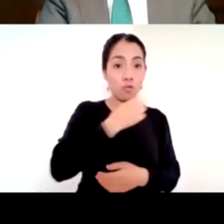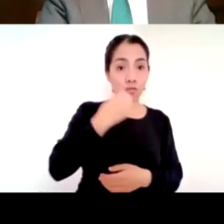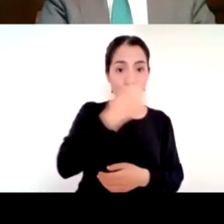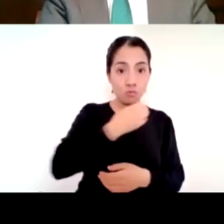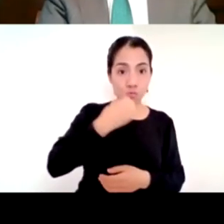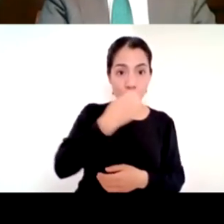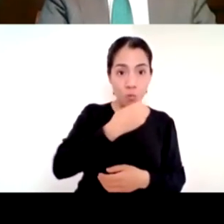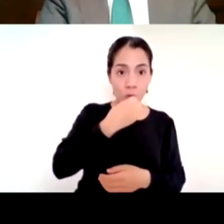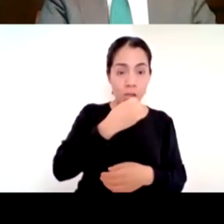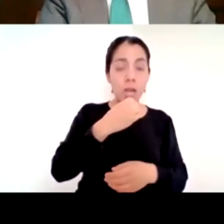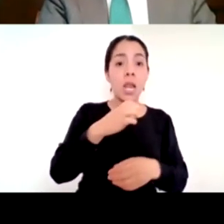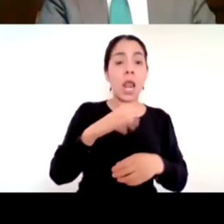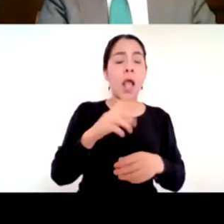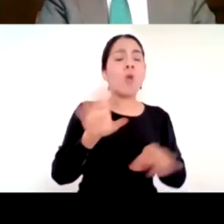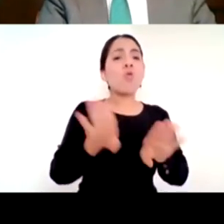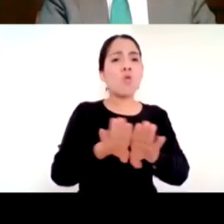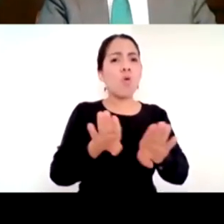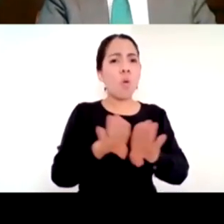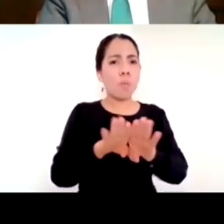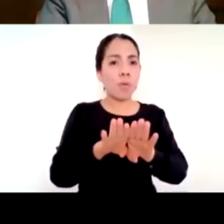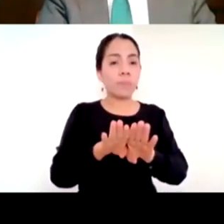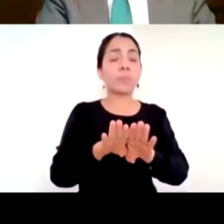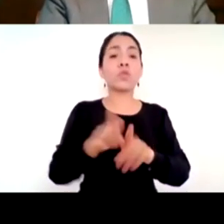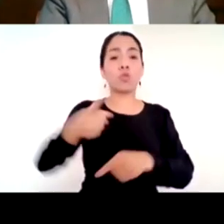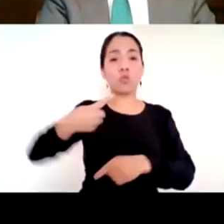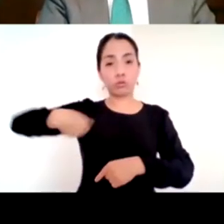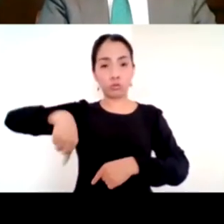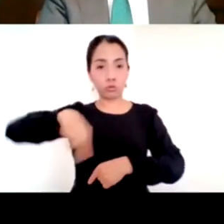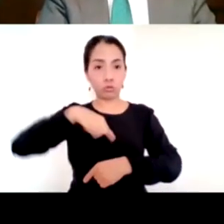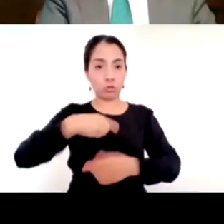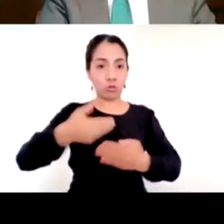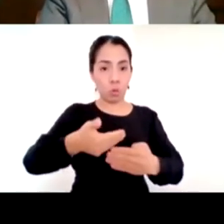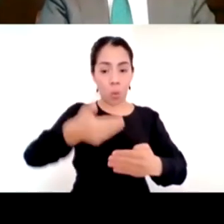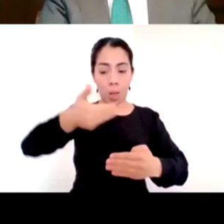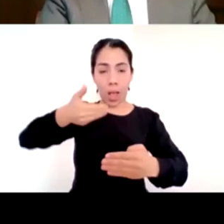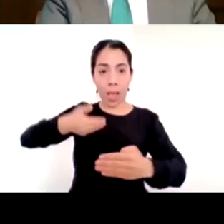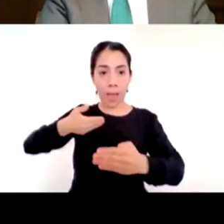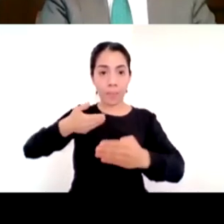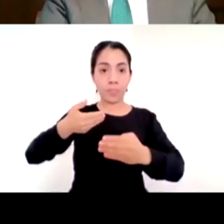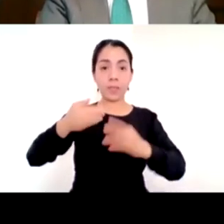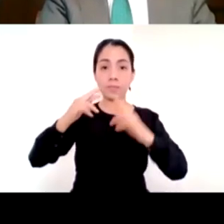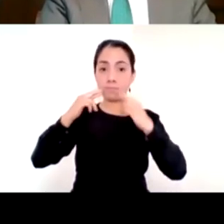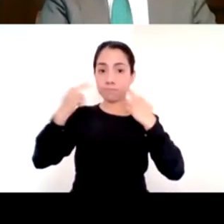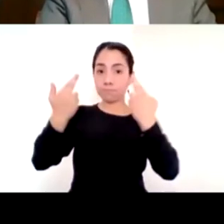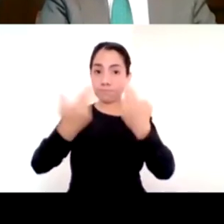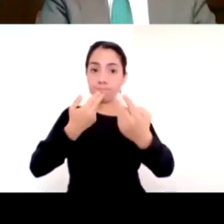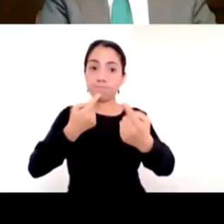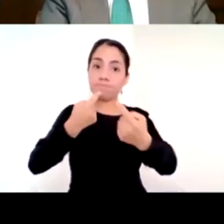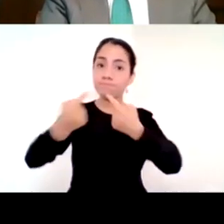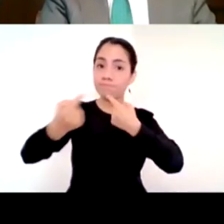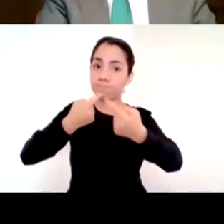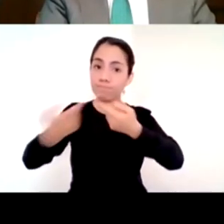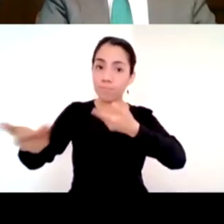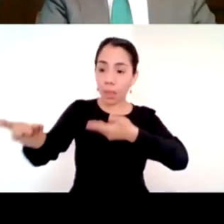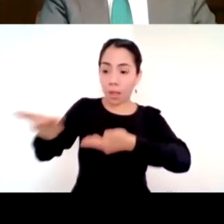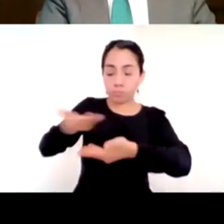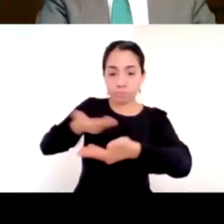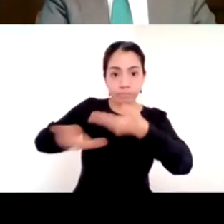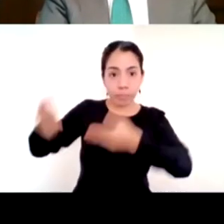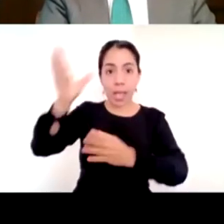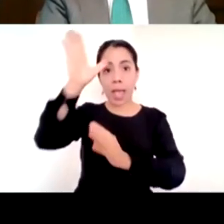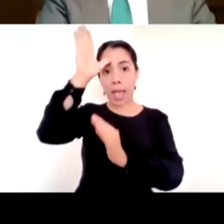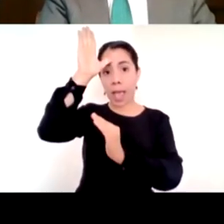México fue dialogada, fue ordenada y fue acordada entre la comunidad. Algo que señalaba